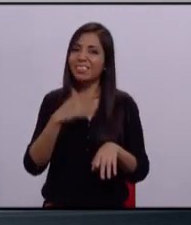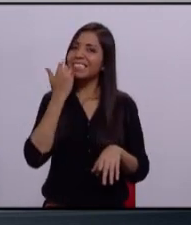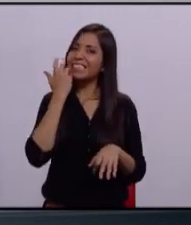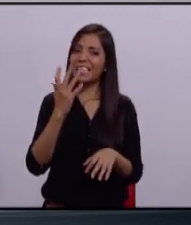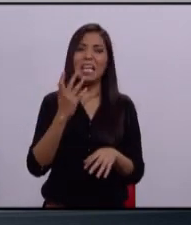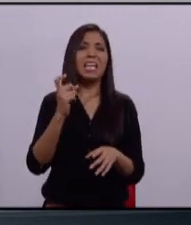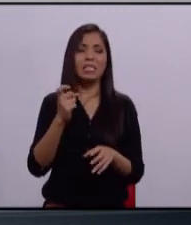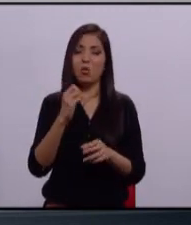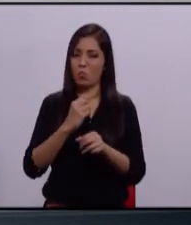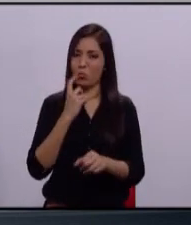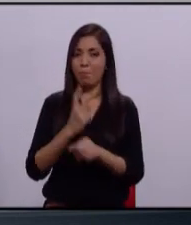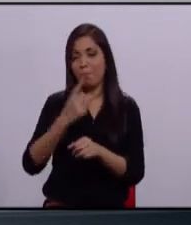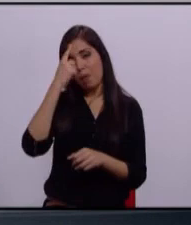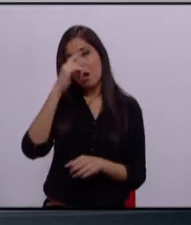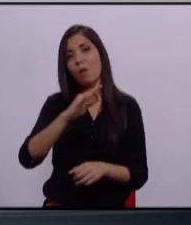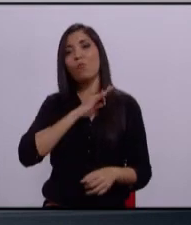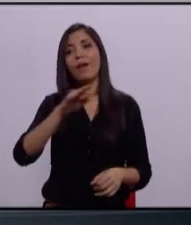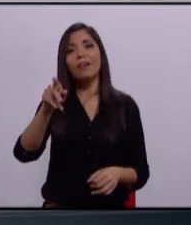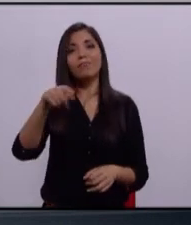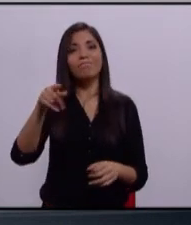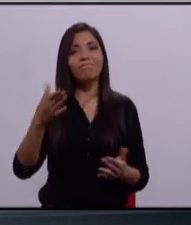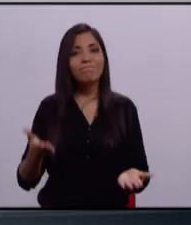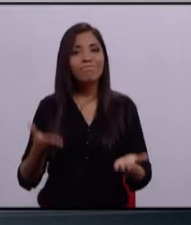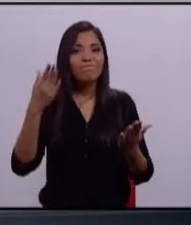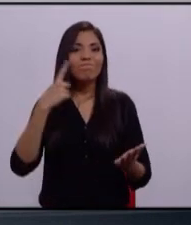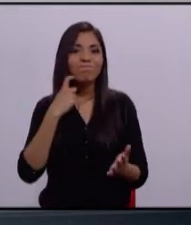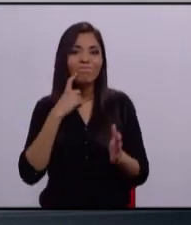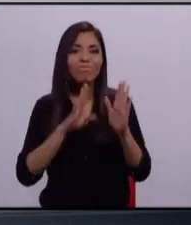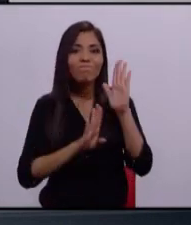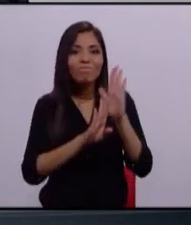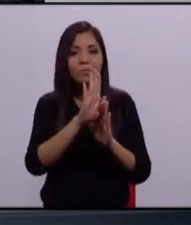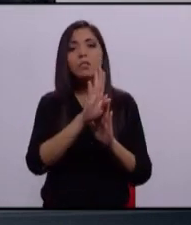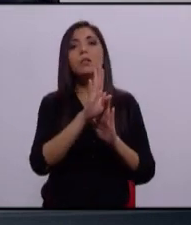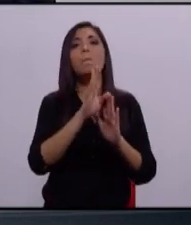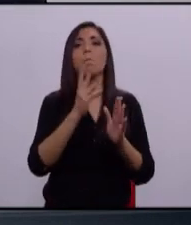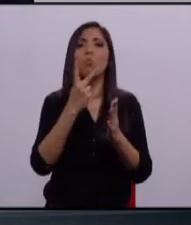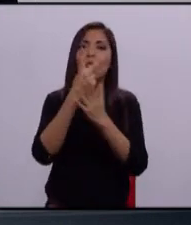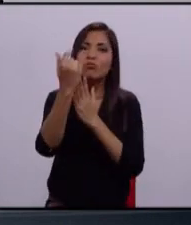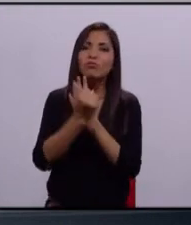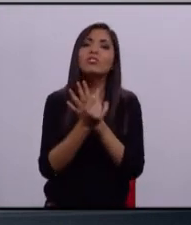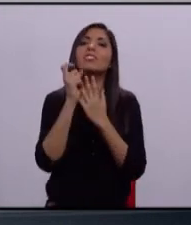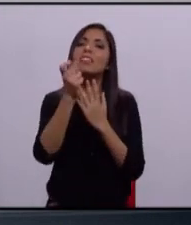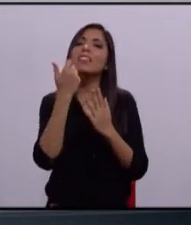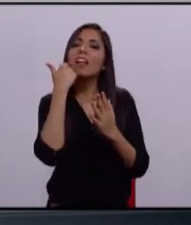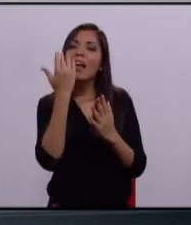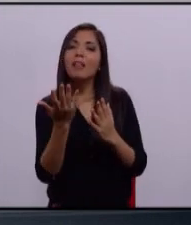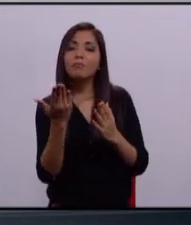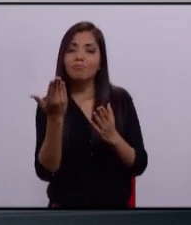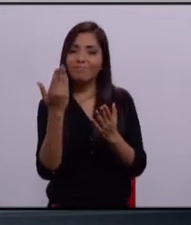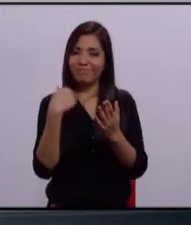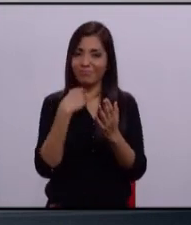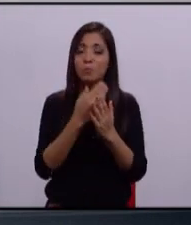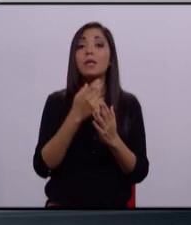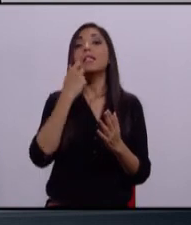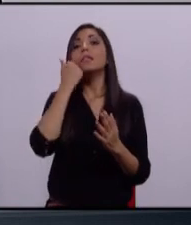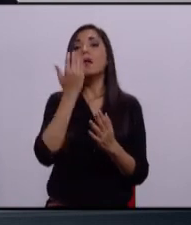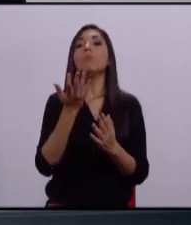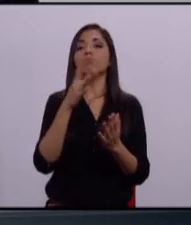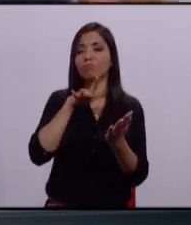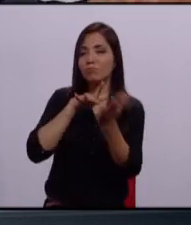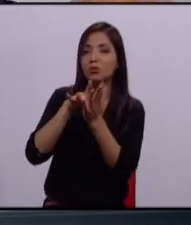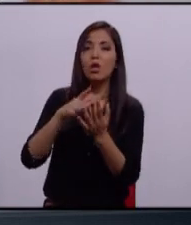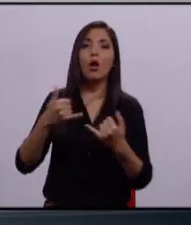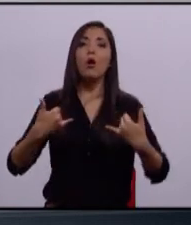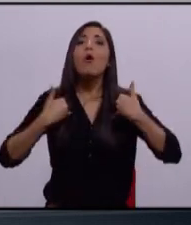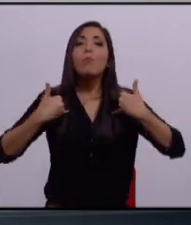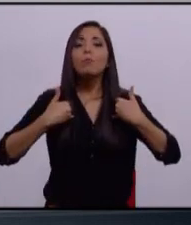toda esa oportunidad para que se puedan desarrollar, que presenten sus proyectos. Vamos a crear un Zapopan socio, un Zapopan donde apoyemos y les